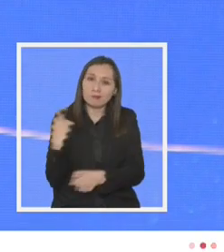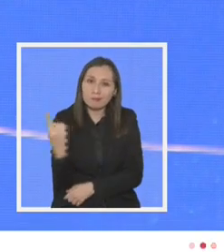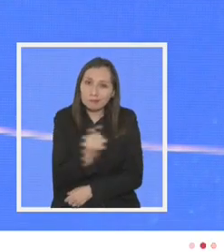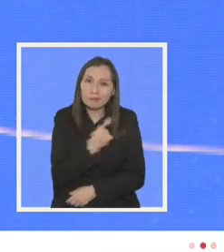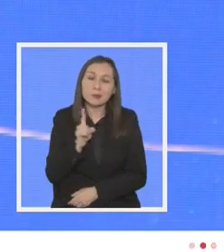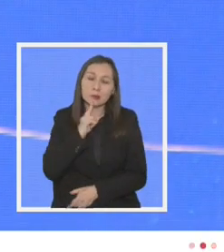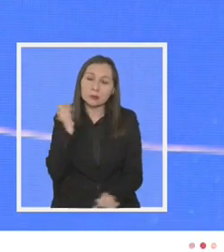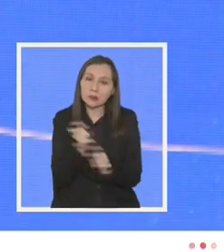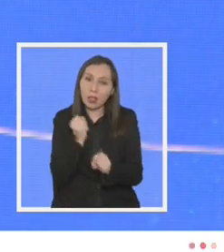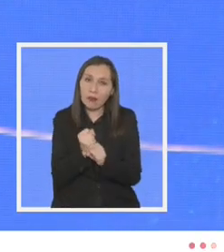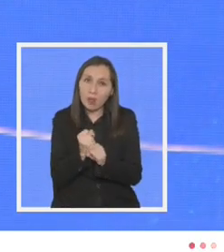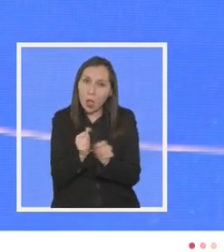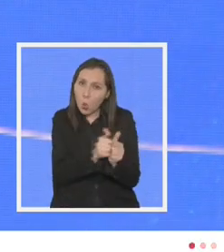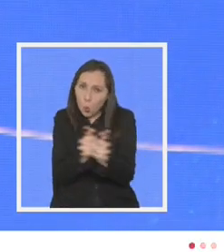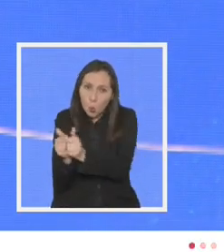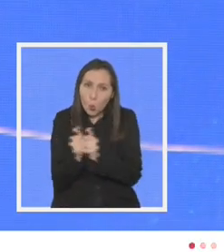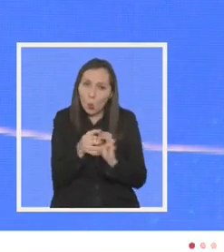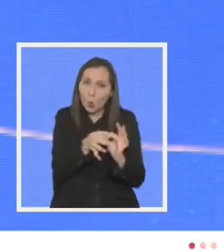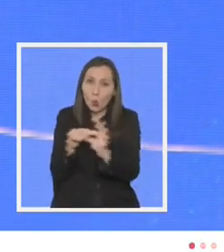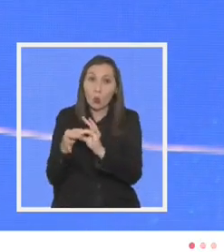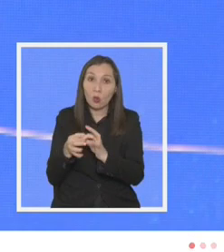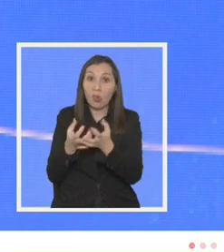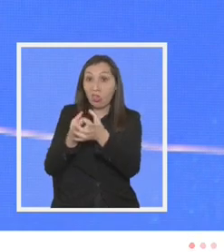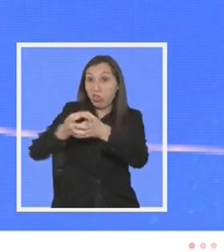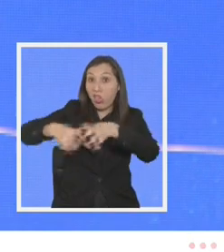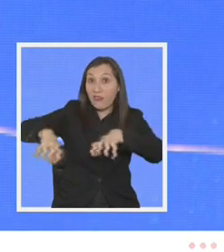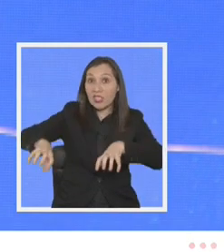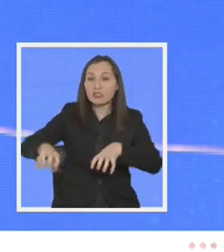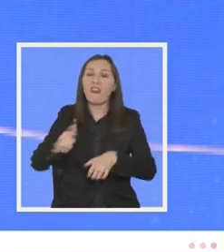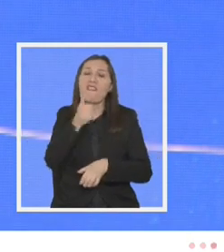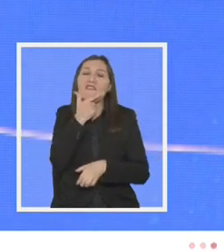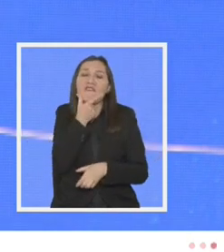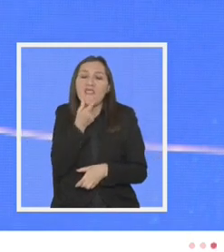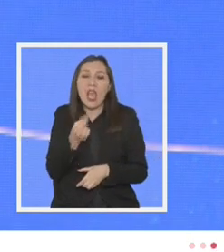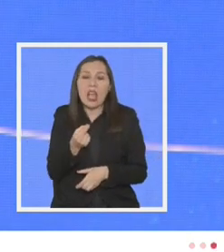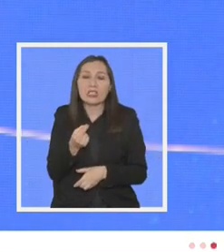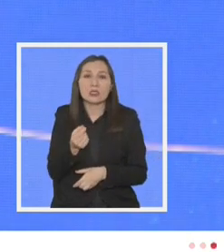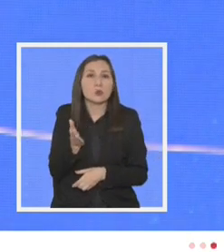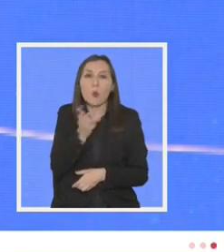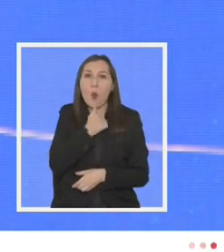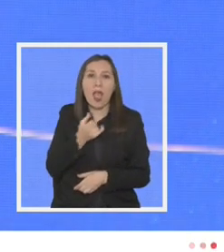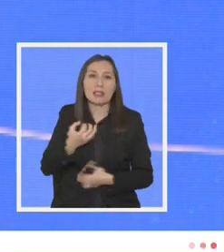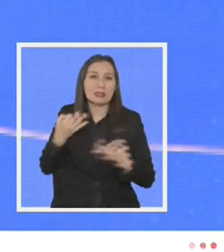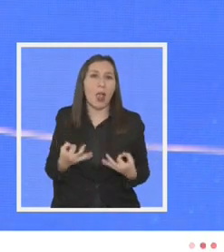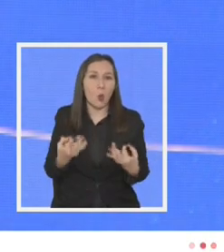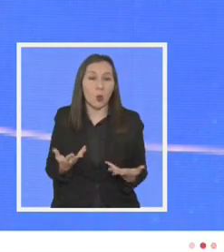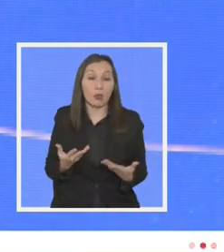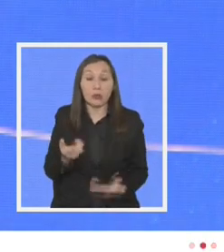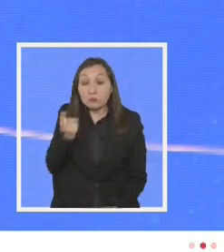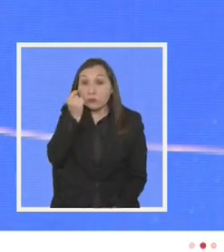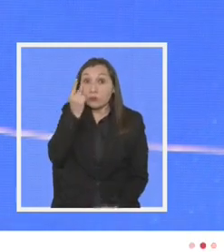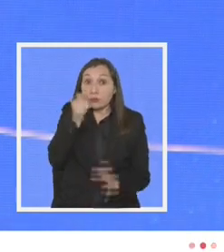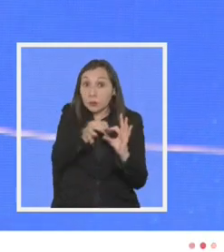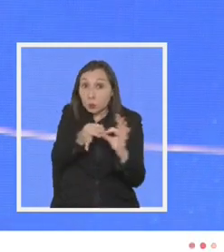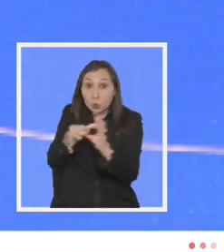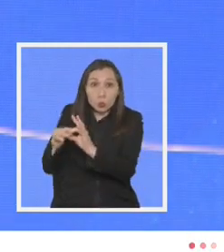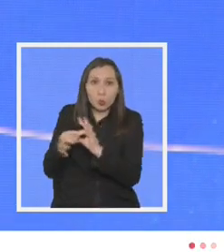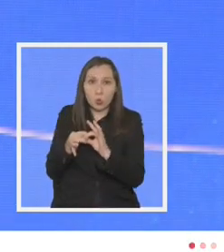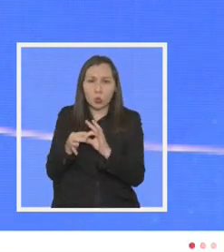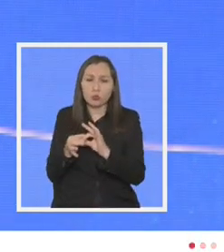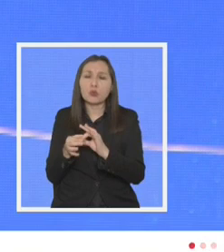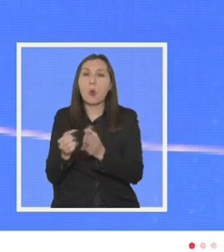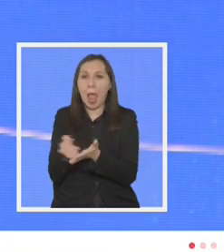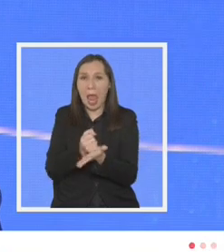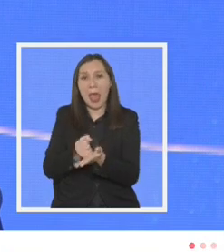tenemos que trabajar con unidad y la división es el combustible de la inseguridad sepamos que la unidad es su